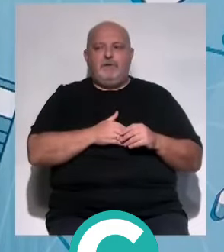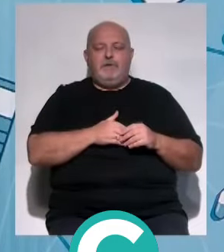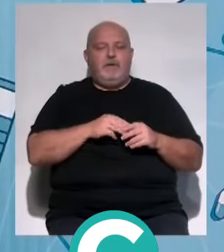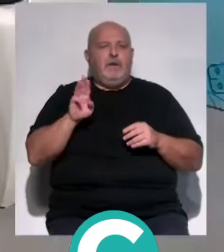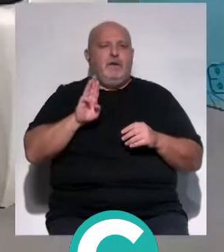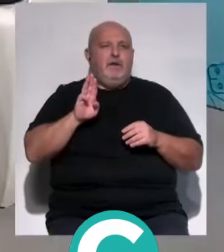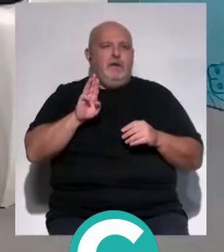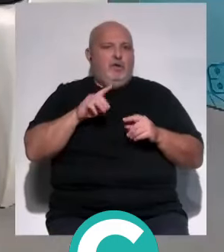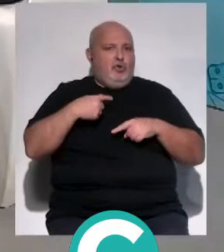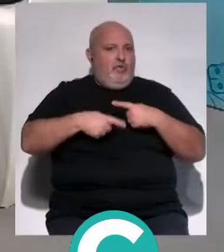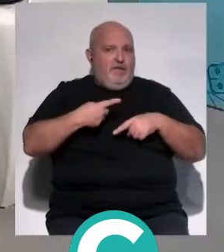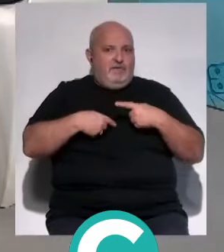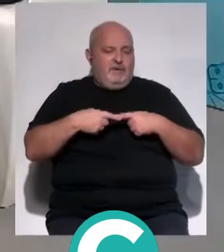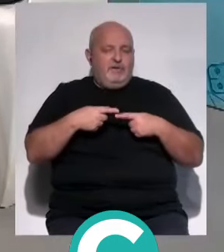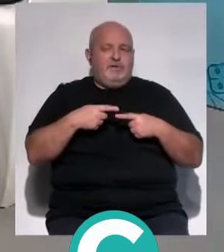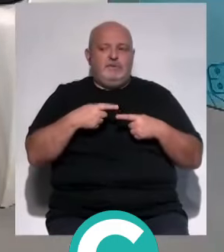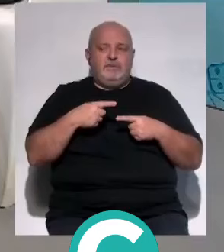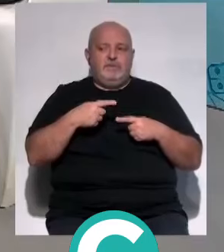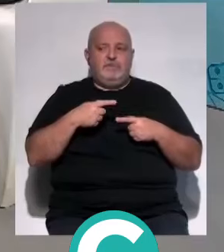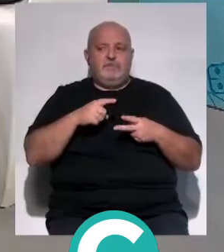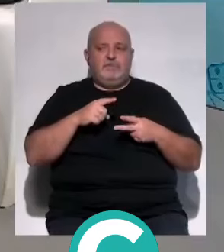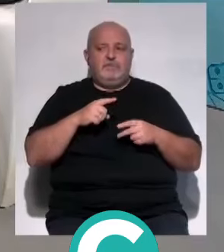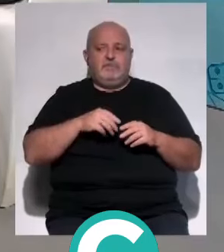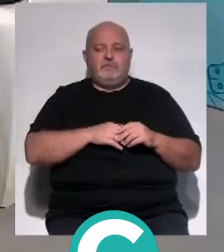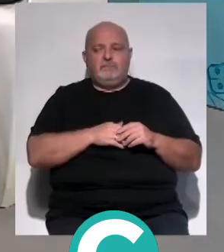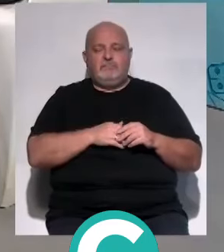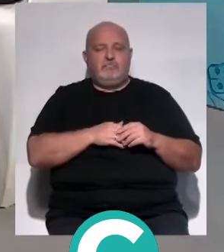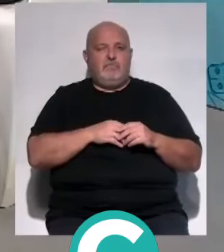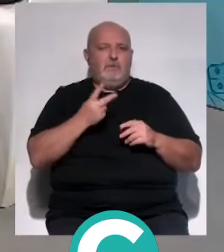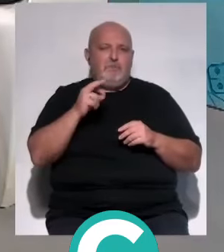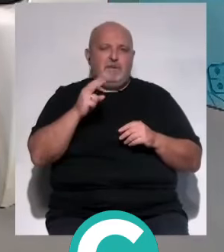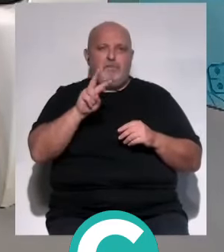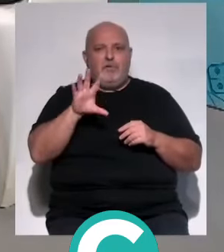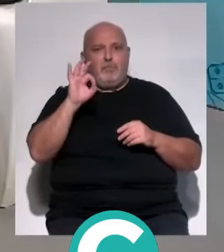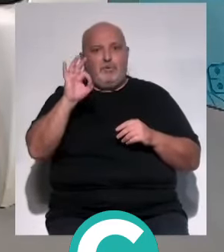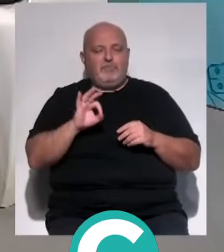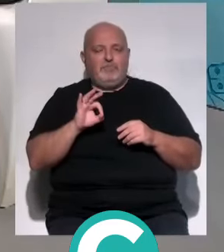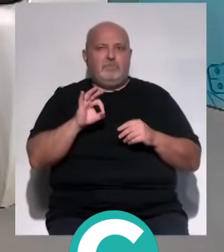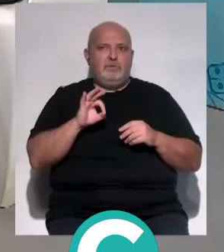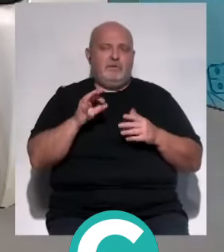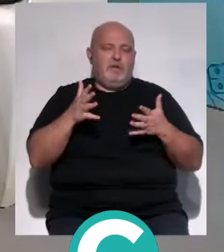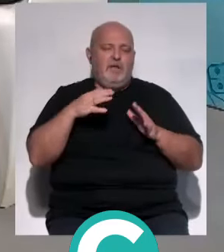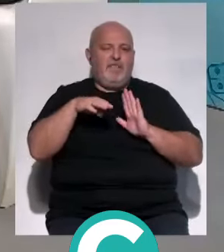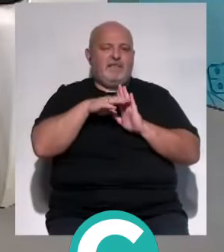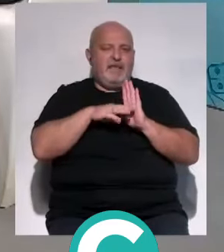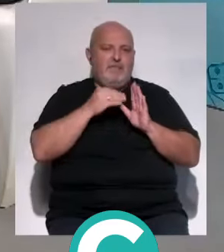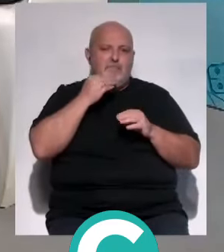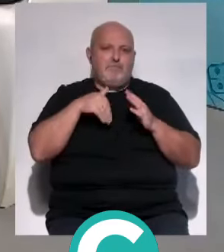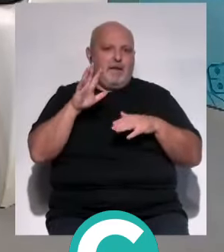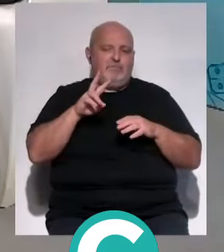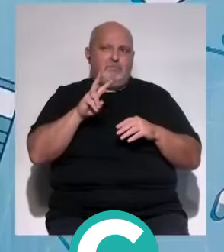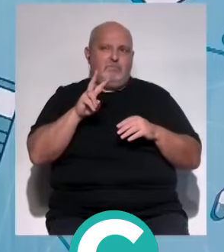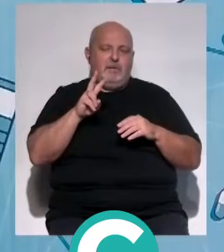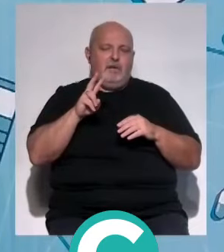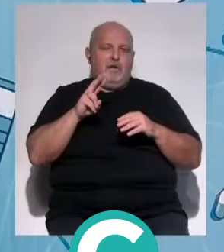¿Proteína todos los días? Proteína el 20-25% que estipula una dieta equilibrada más, no hay